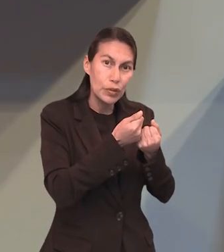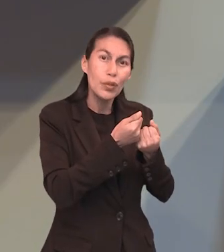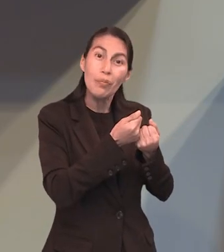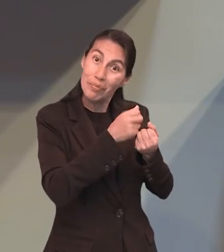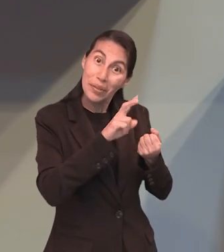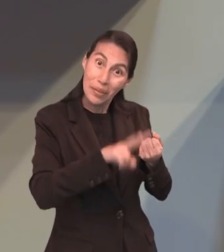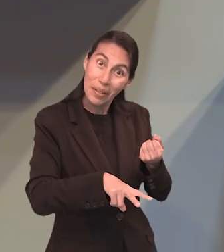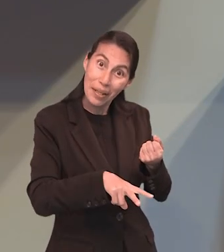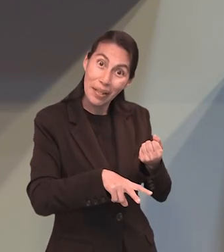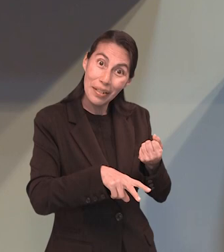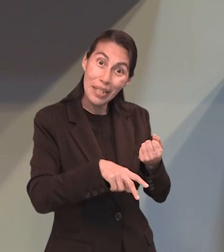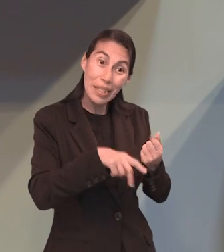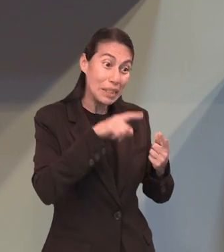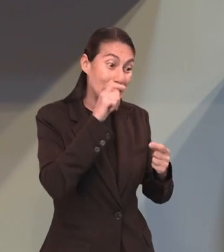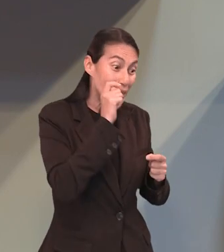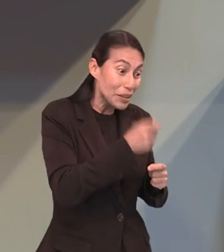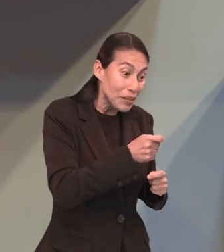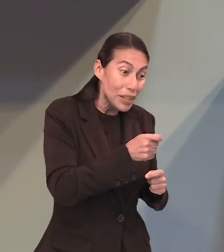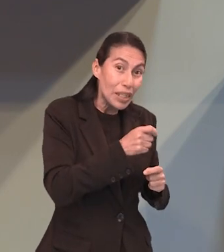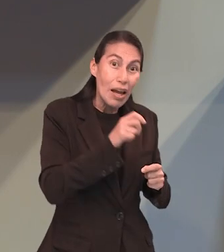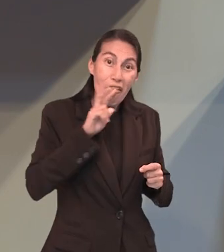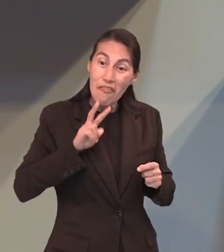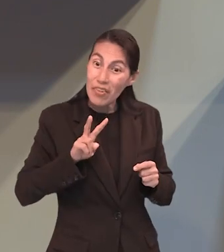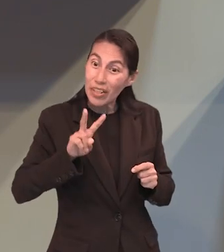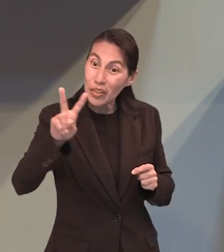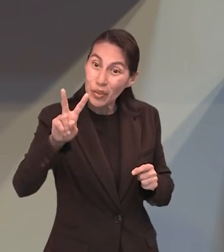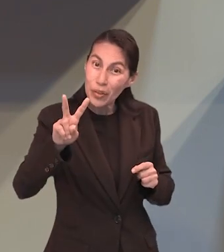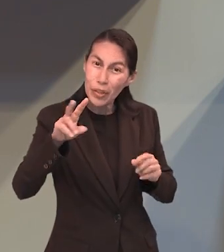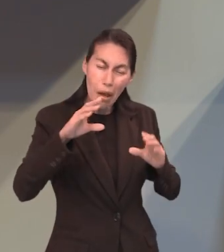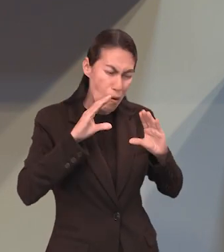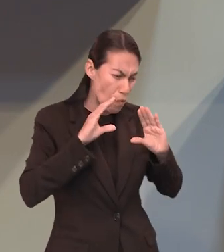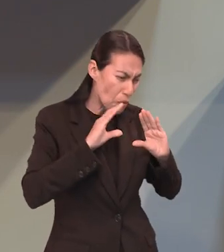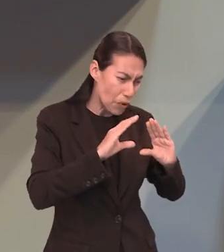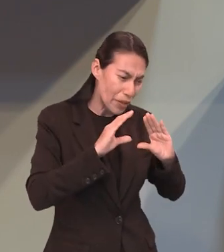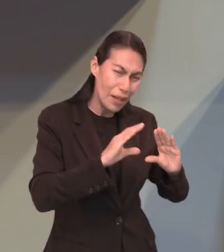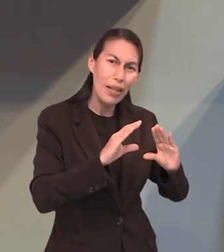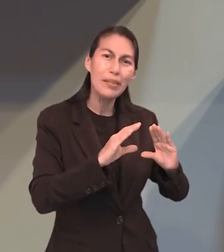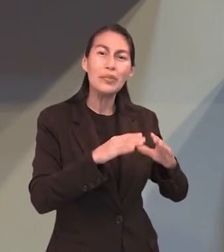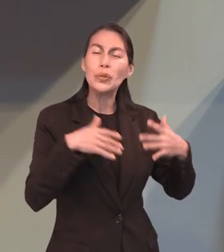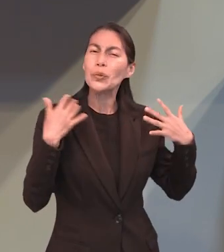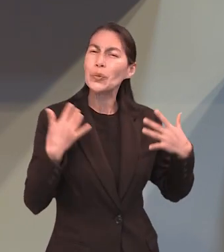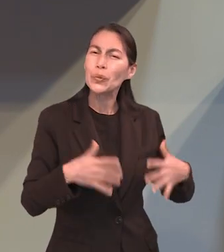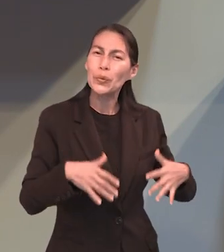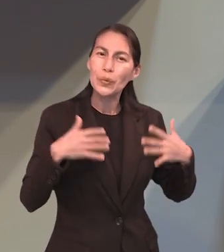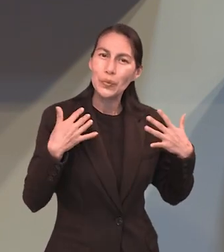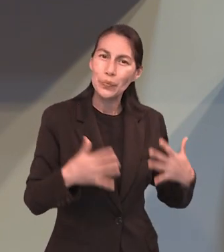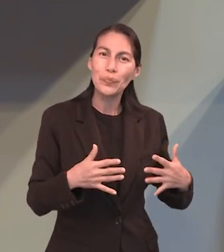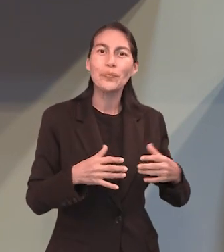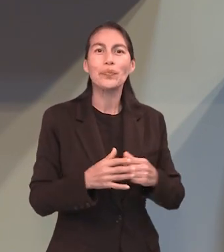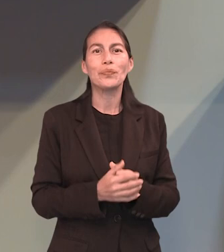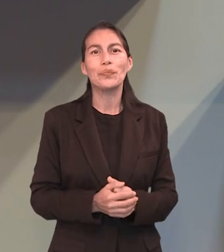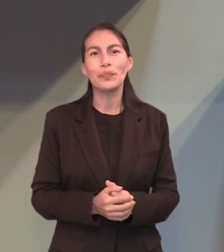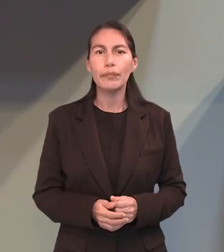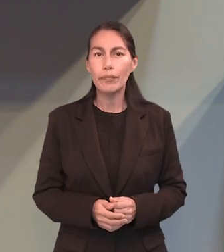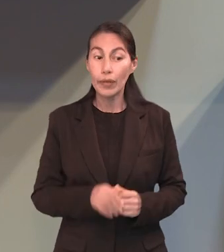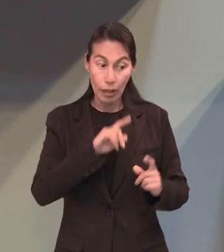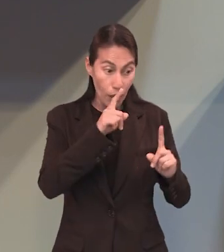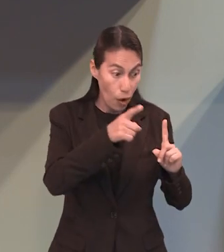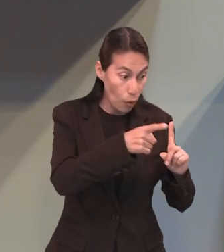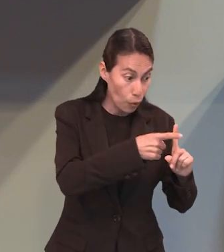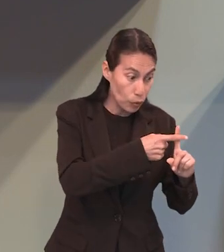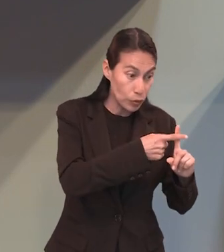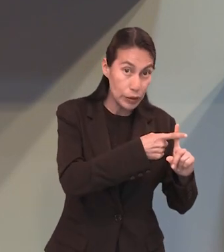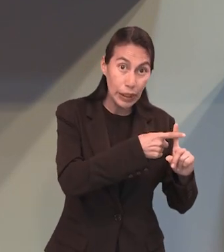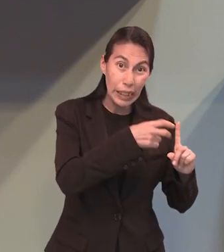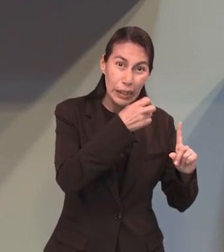Es símbolo de victoria y de cuidado. La cruz transmite una